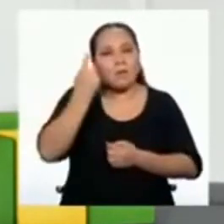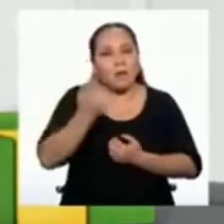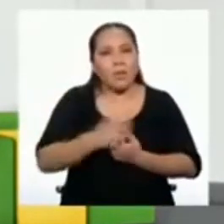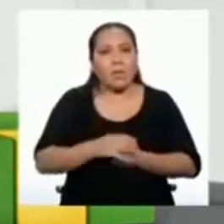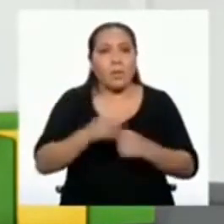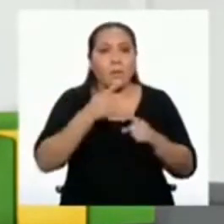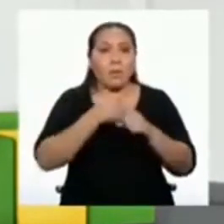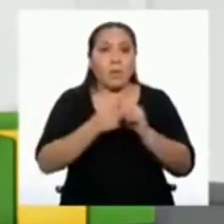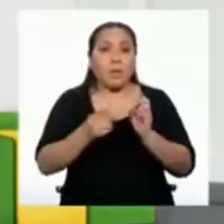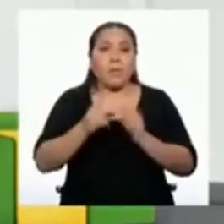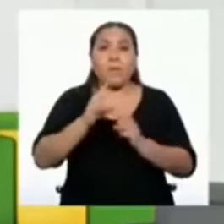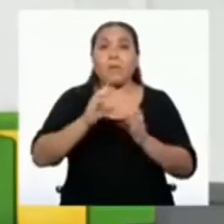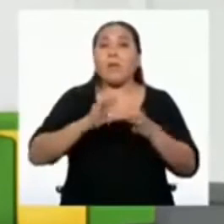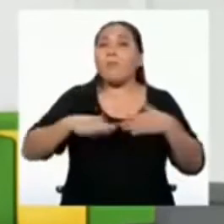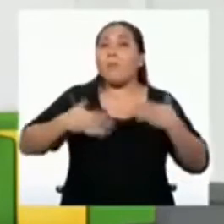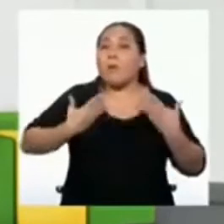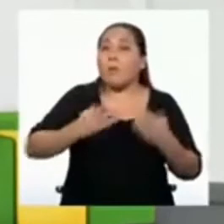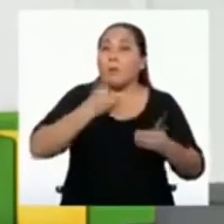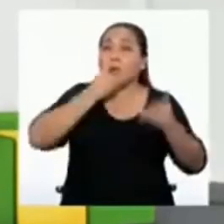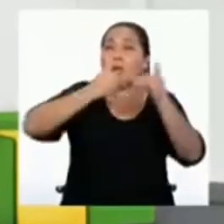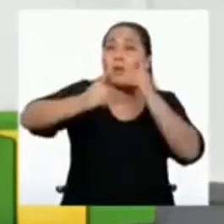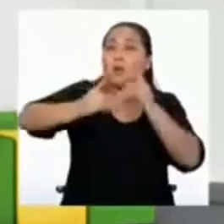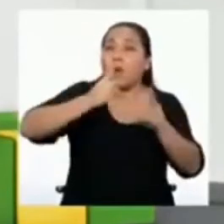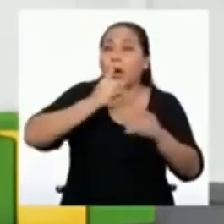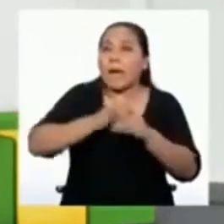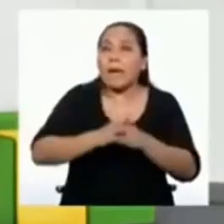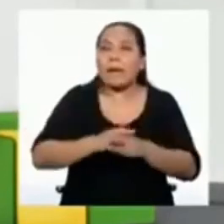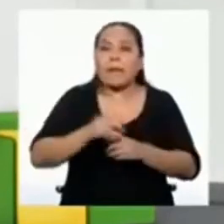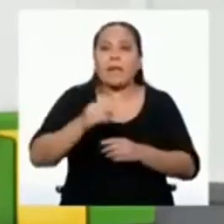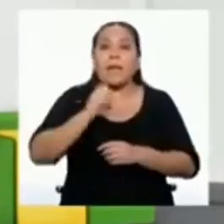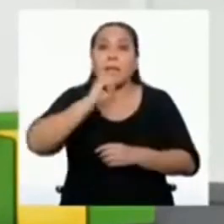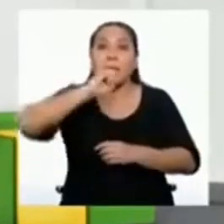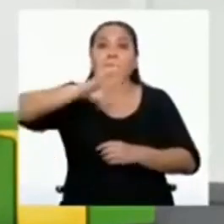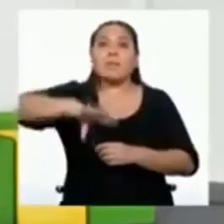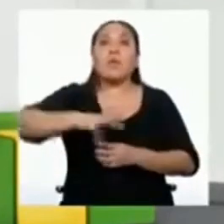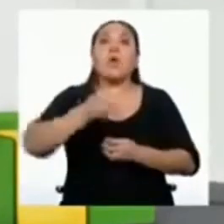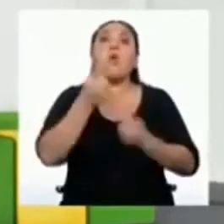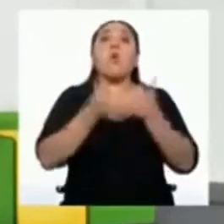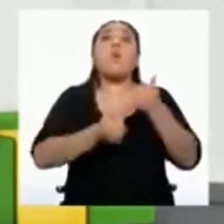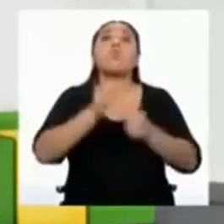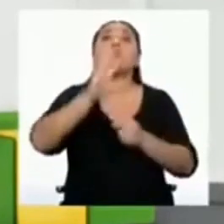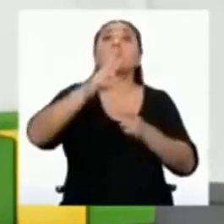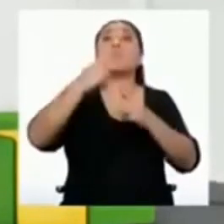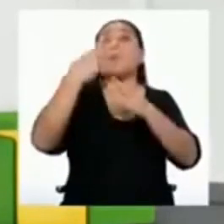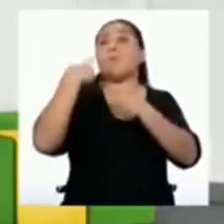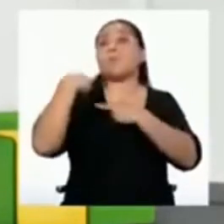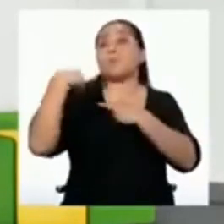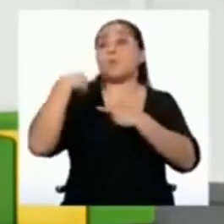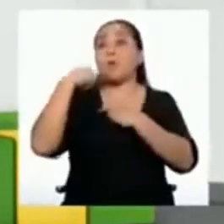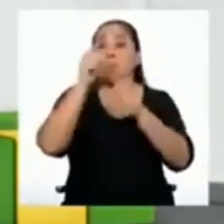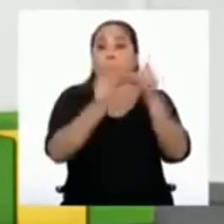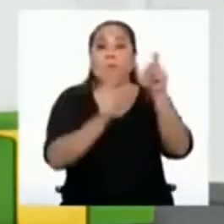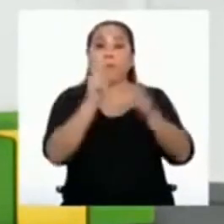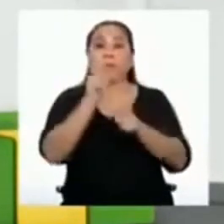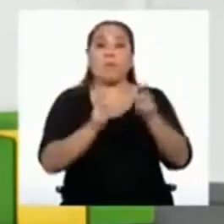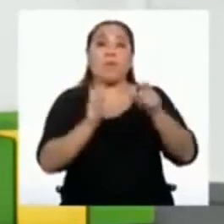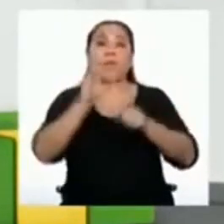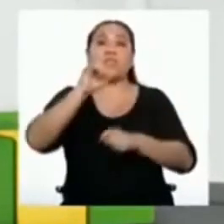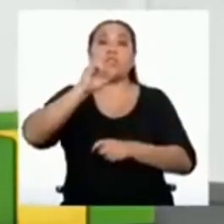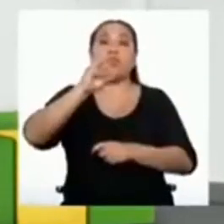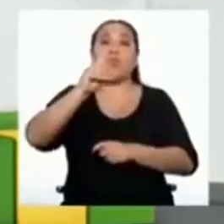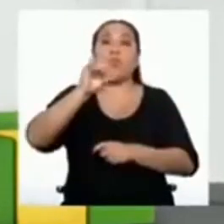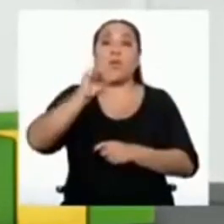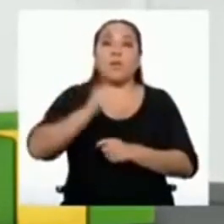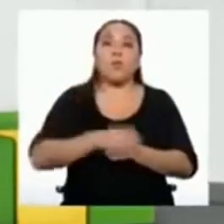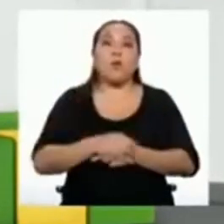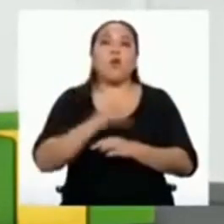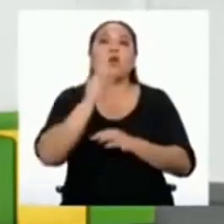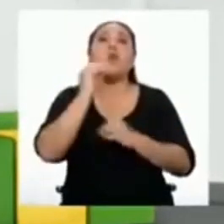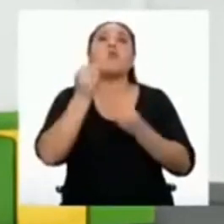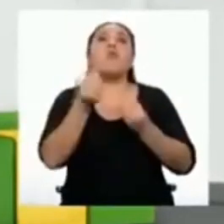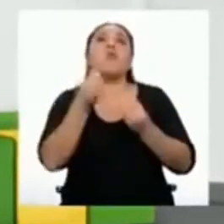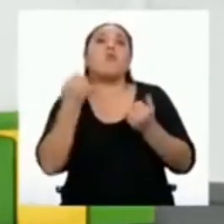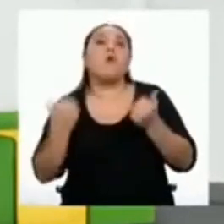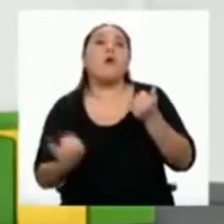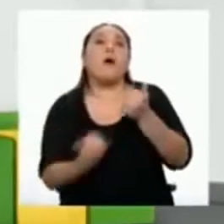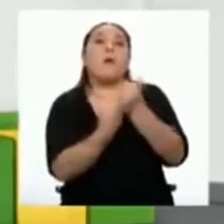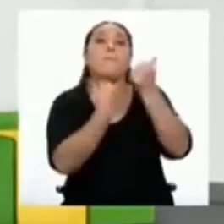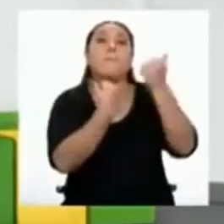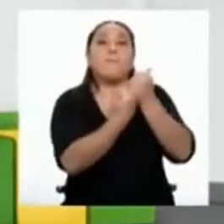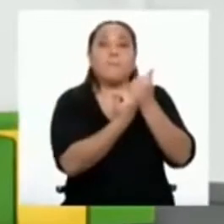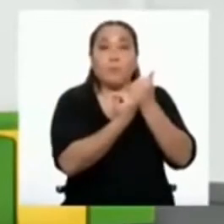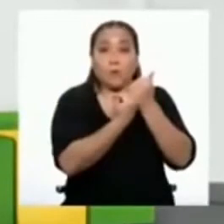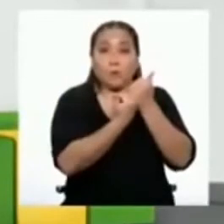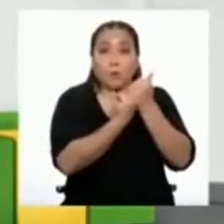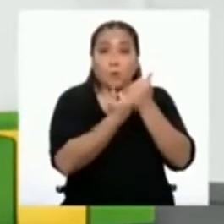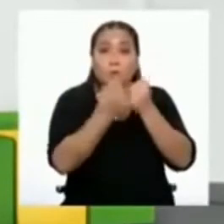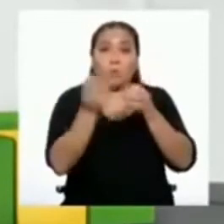poder dialogar y aprender un poco más sobre el rol que tenemos como ciudadanas y ciudadanos, así como nuestro aporte a la construcción de nuestra sociedad,